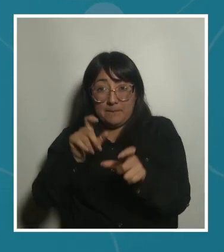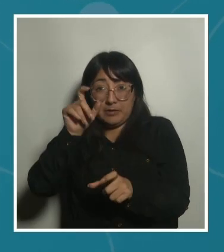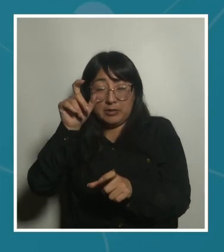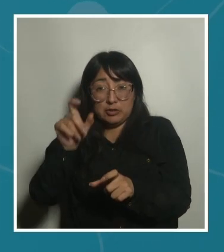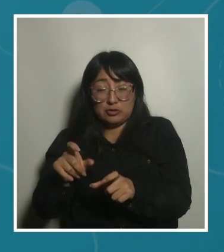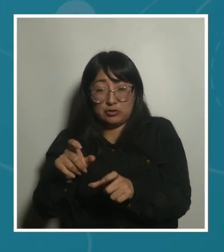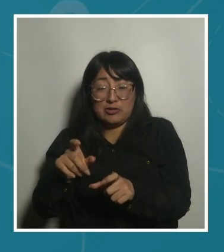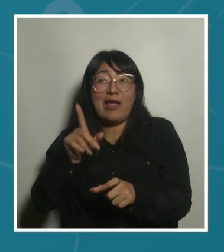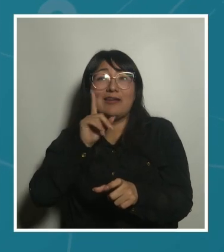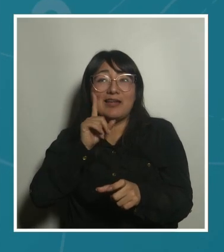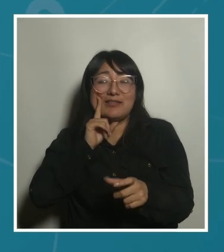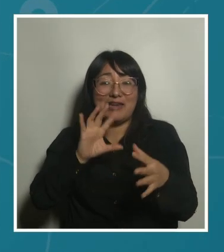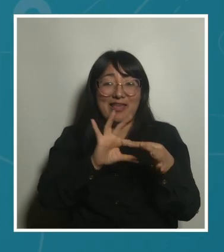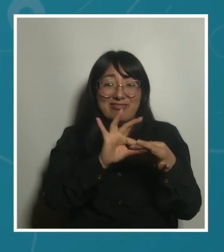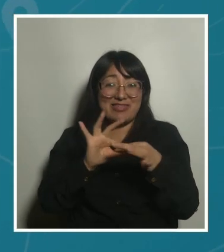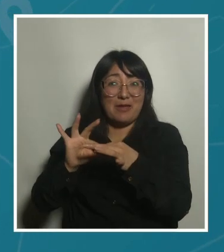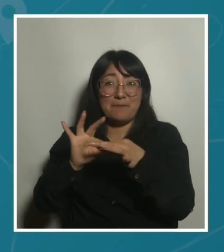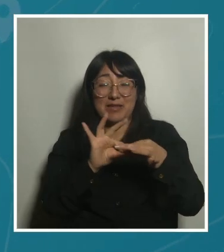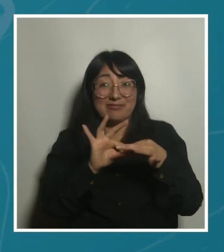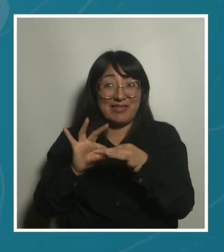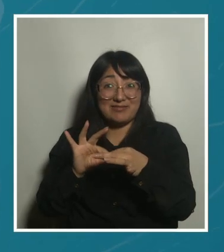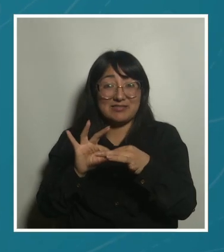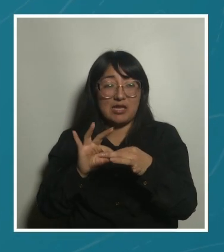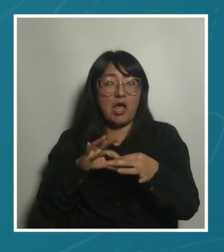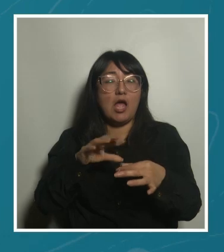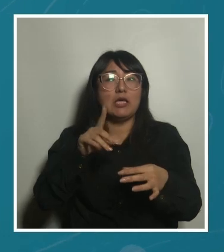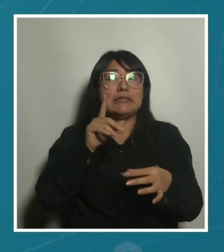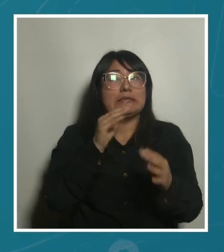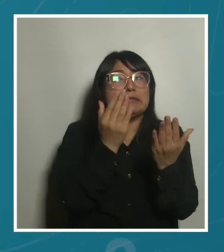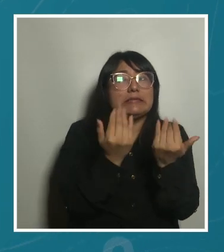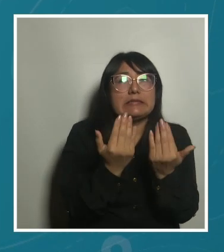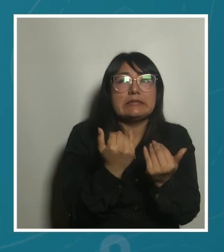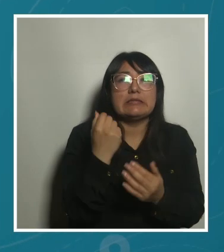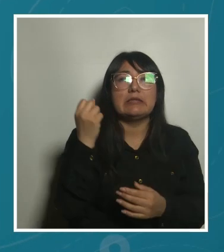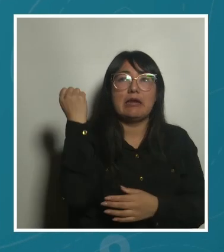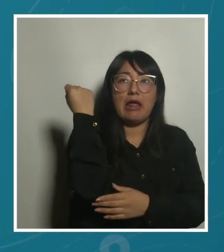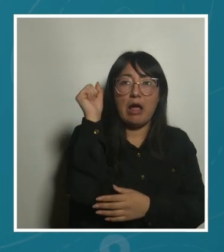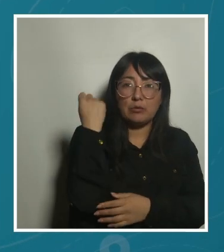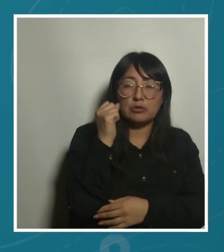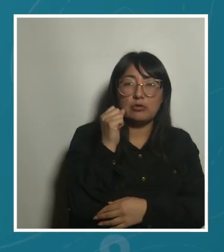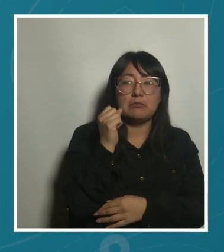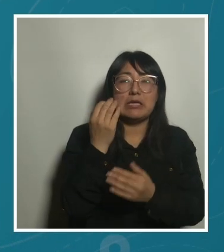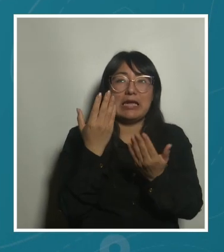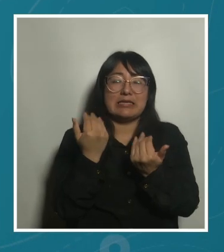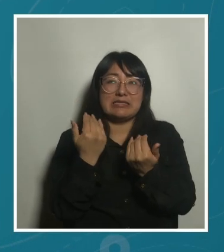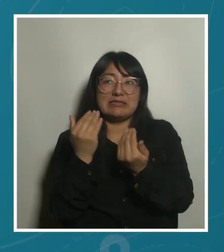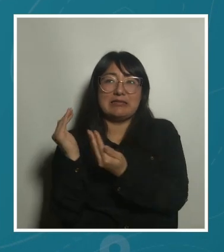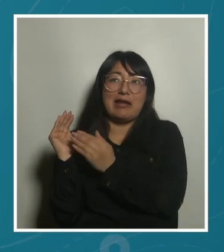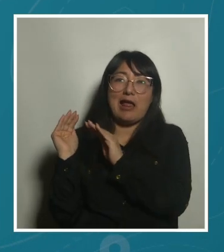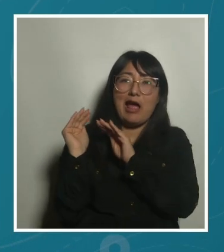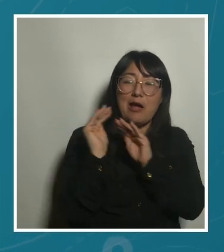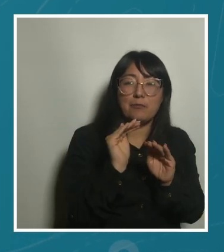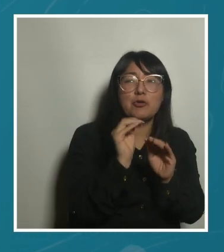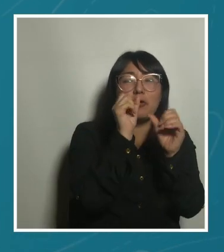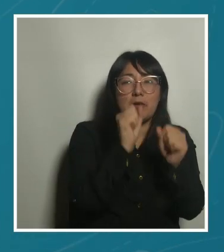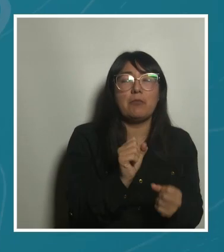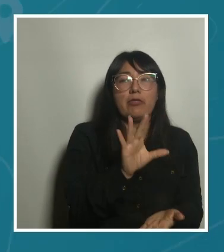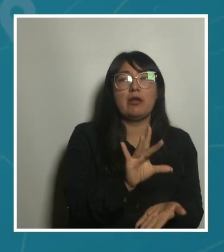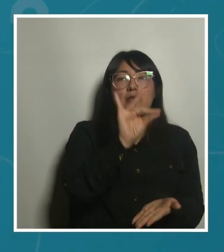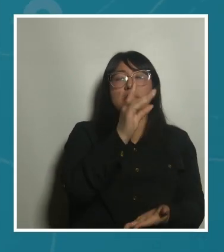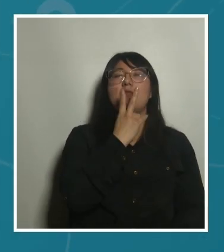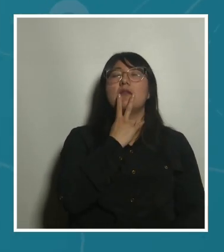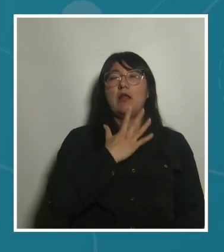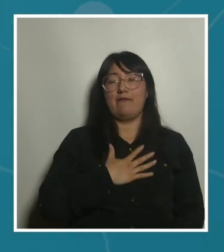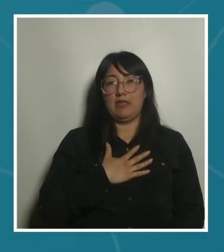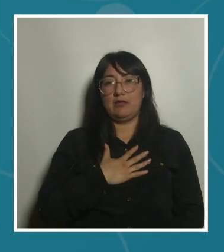dependencia tienen que poder tener también autonomía y agencia para poder decidir sobre sus propias vidas. A veces